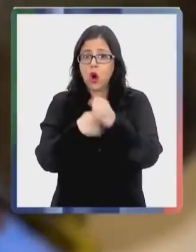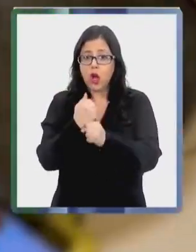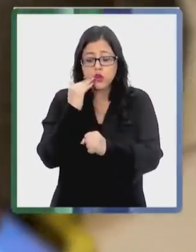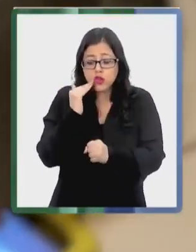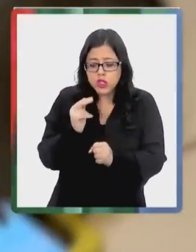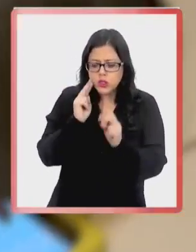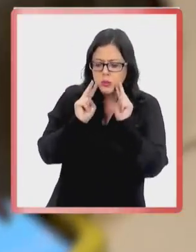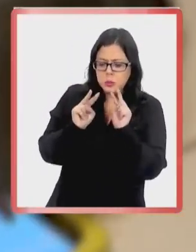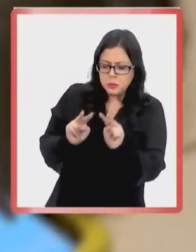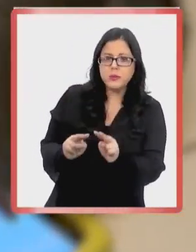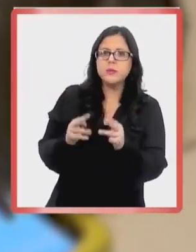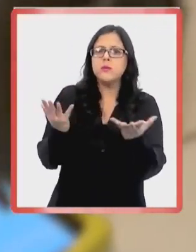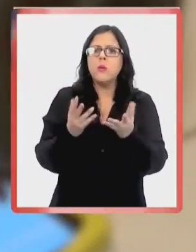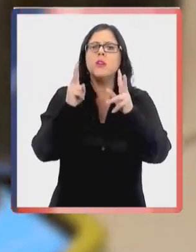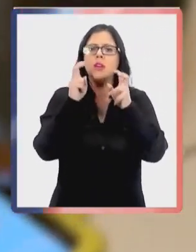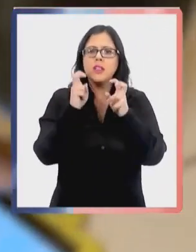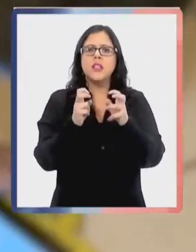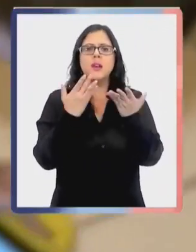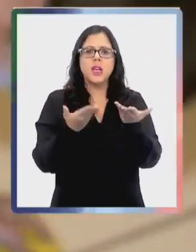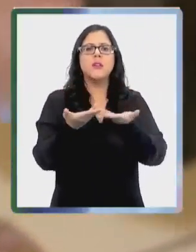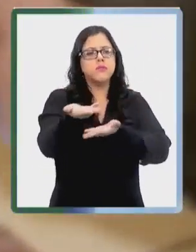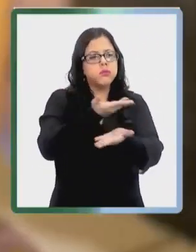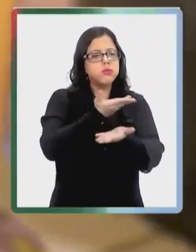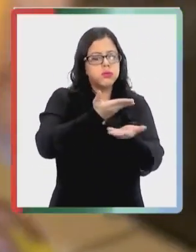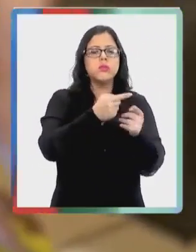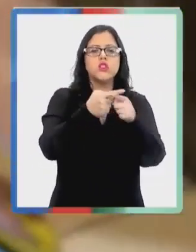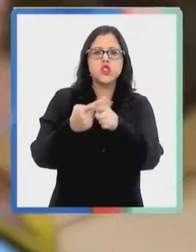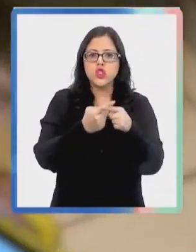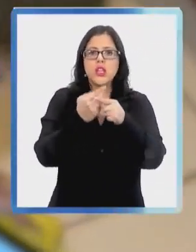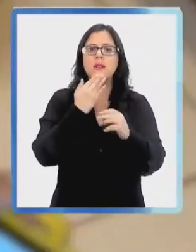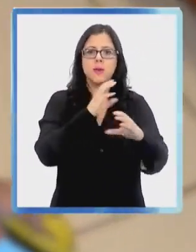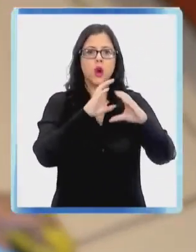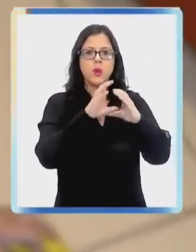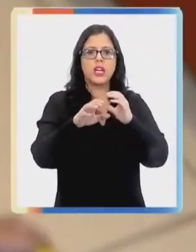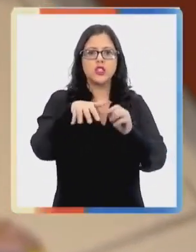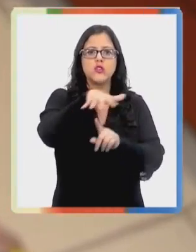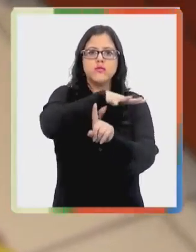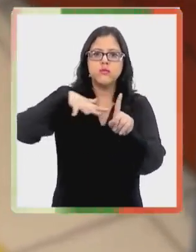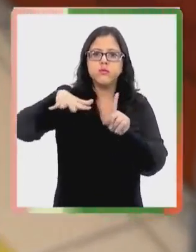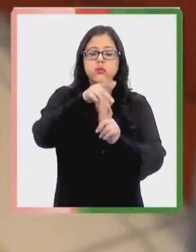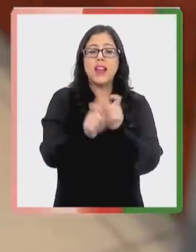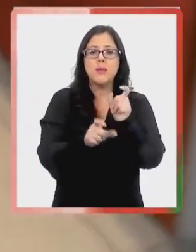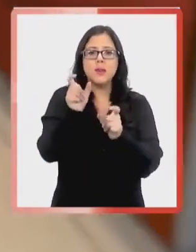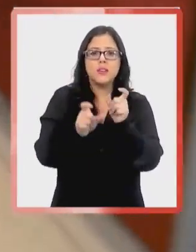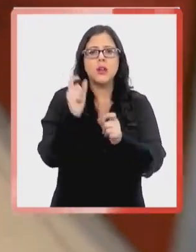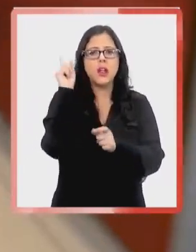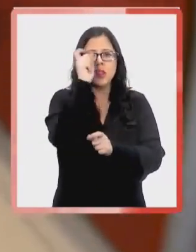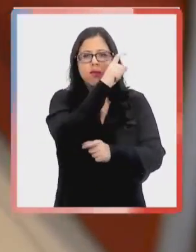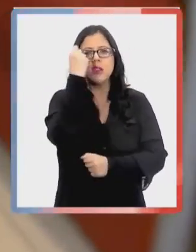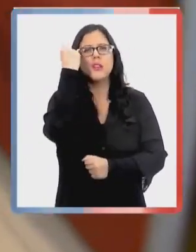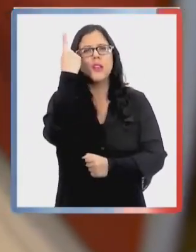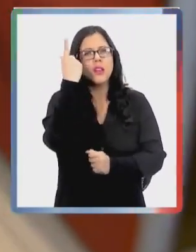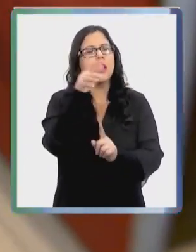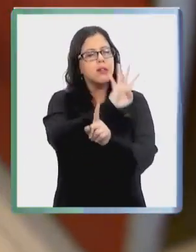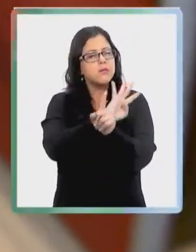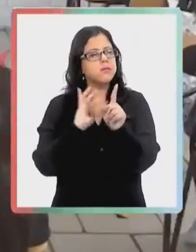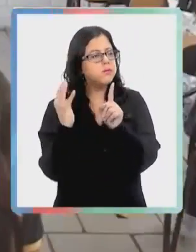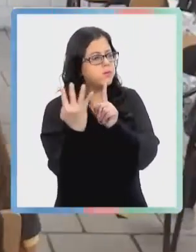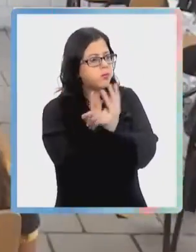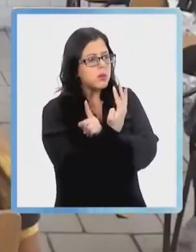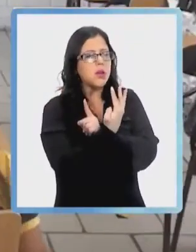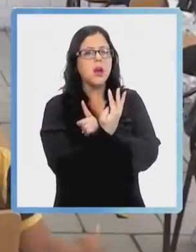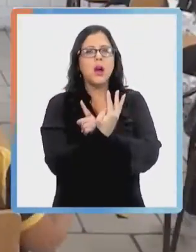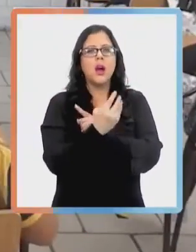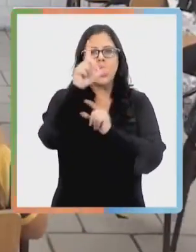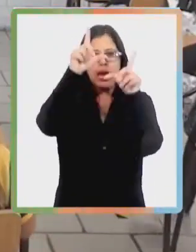los 5 años. ¿Cómo? En la interacción social y en la comunicación con el entorno. A las personas les cuesta comprender el entorno y tienen